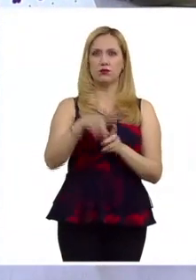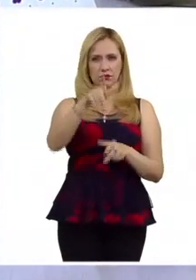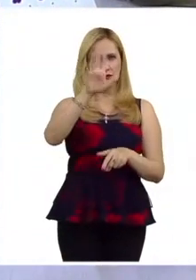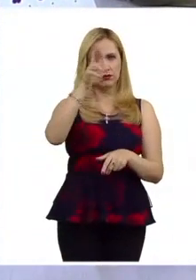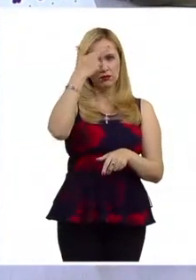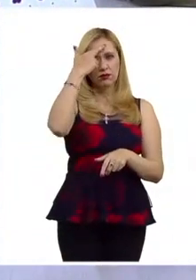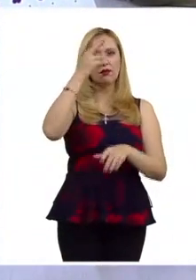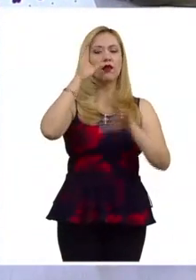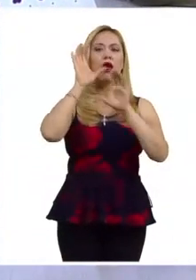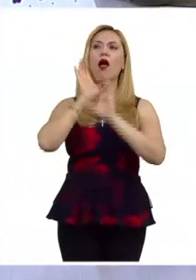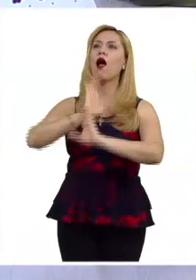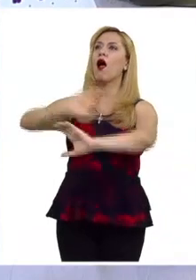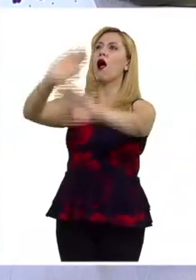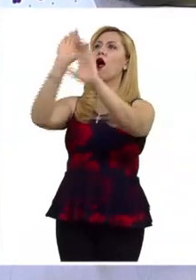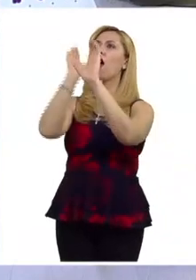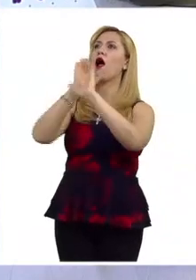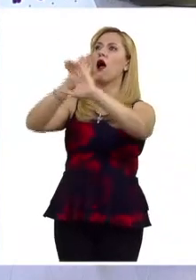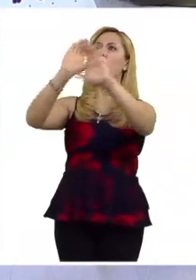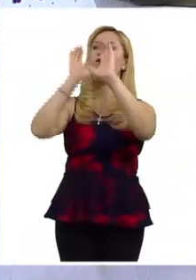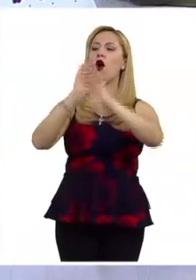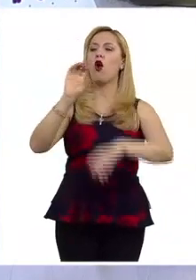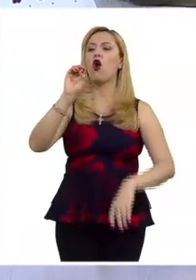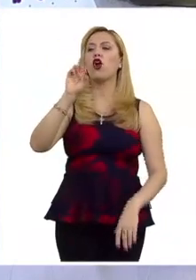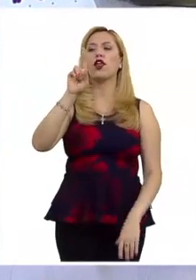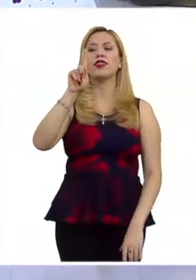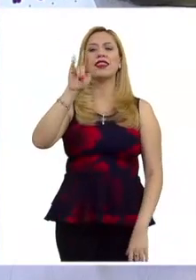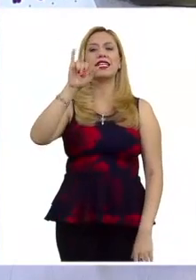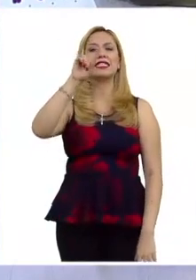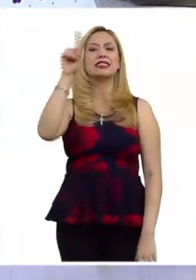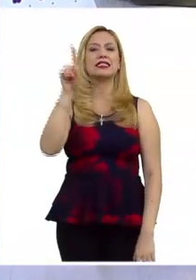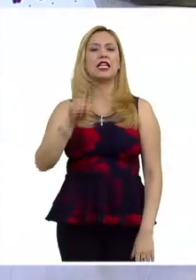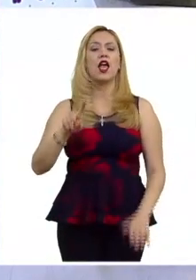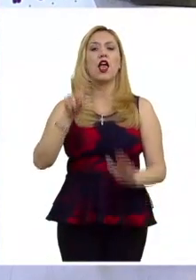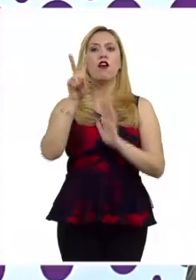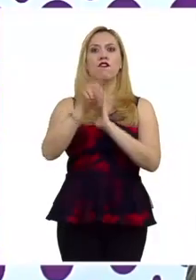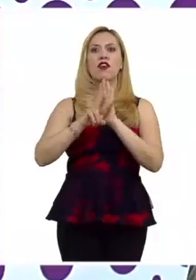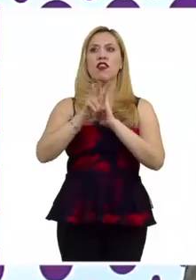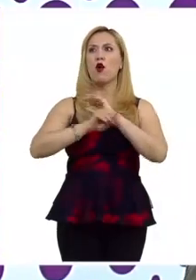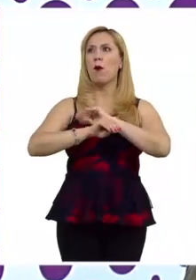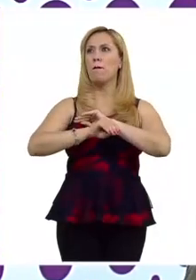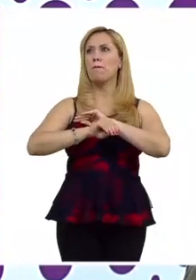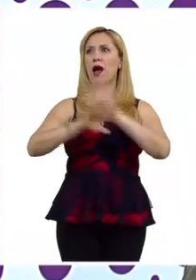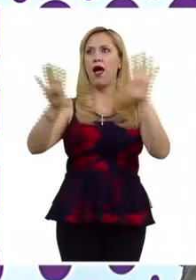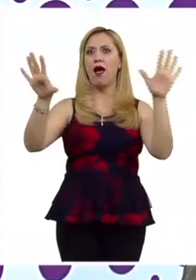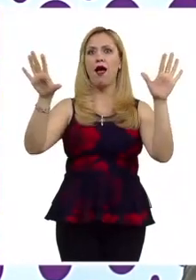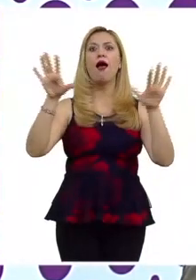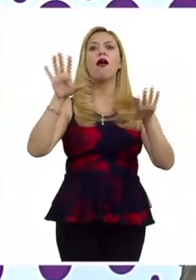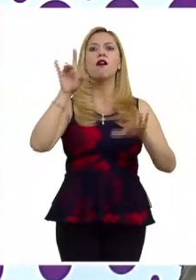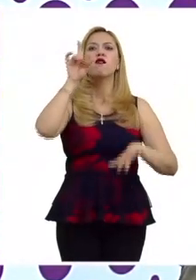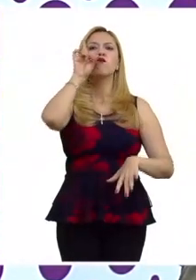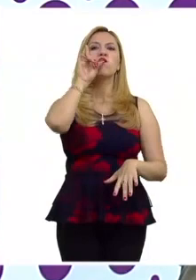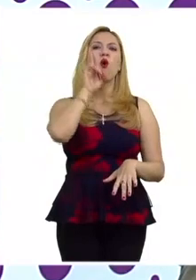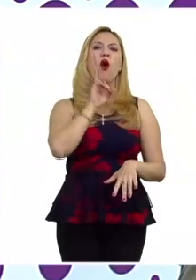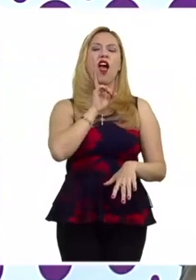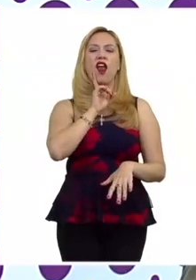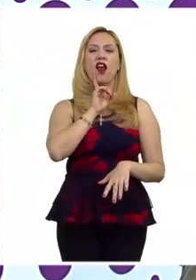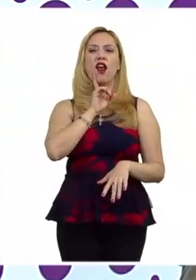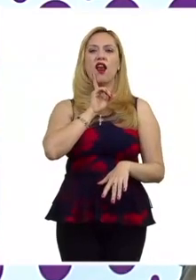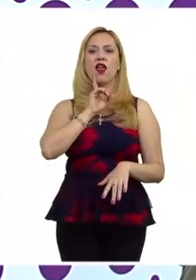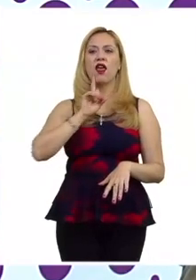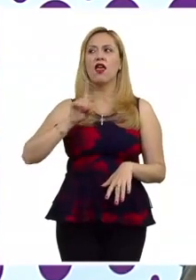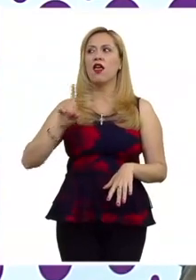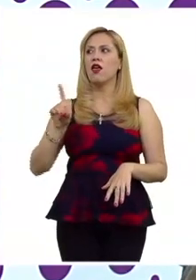del cantante de música popular Gerardo Ortiz, que tenía un video misógino, evidentemente, que en donde su pareja